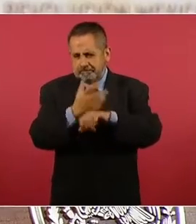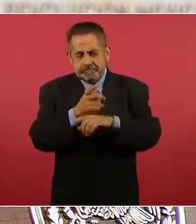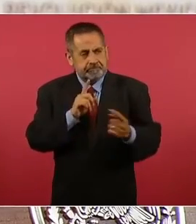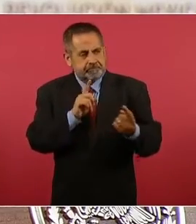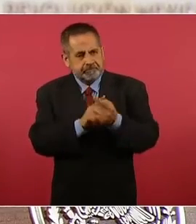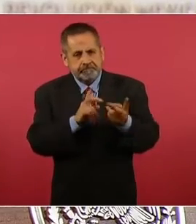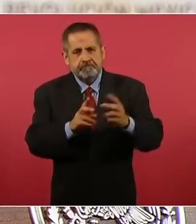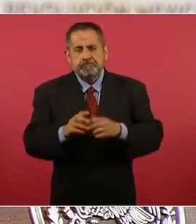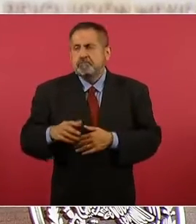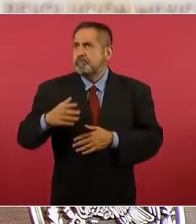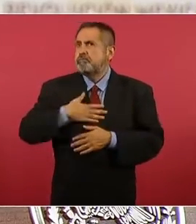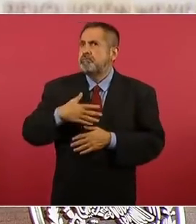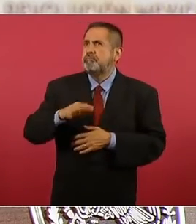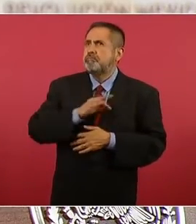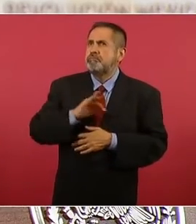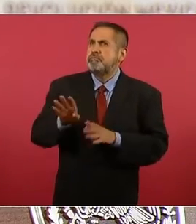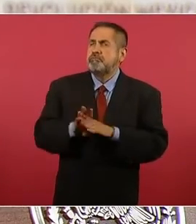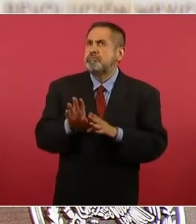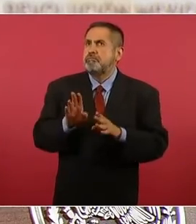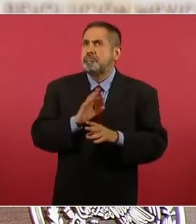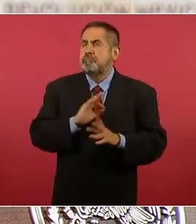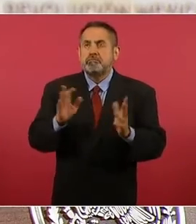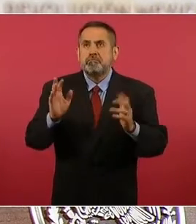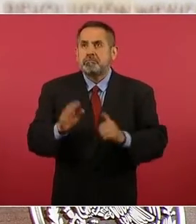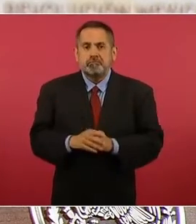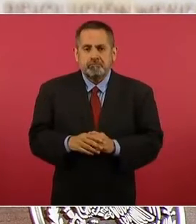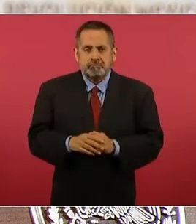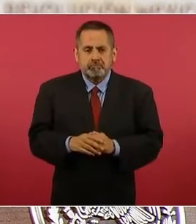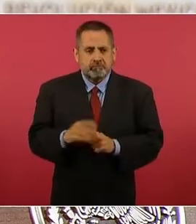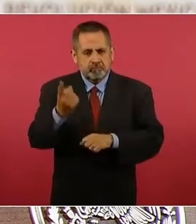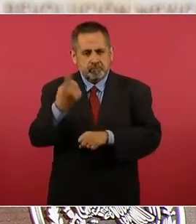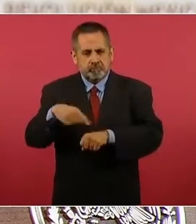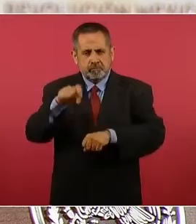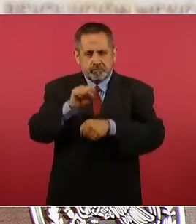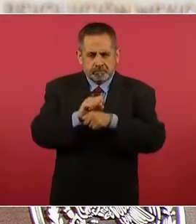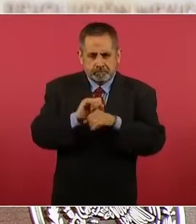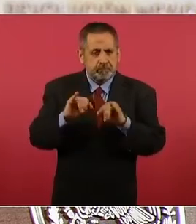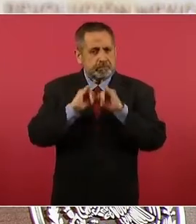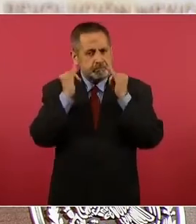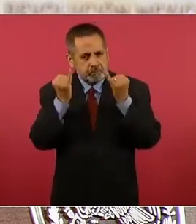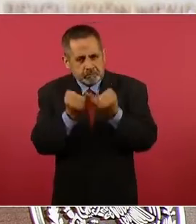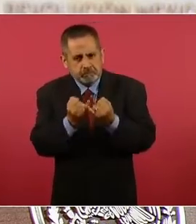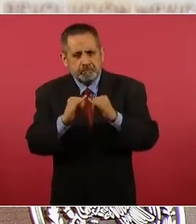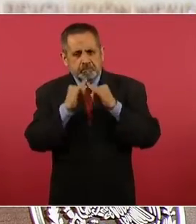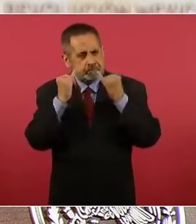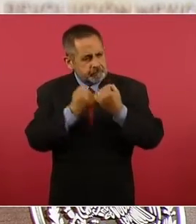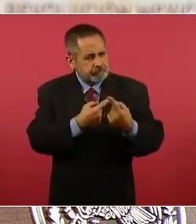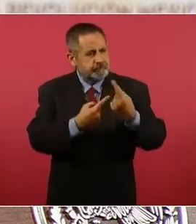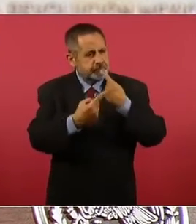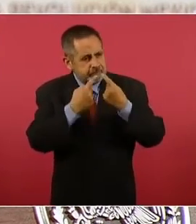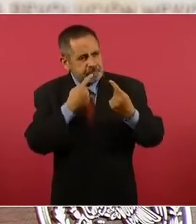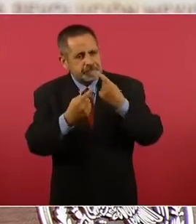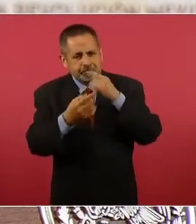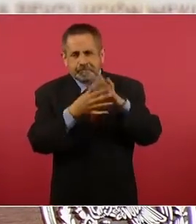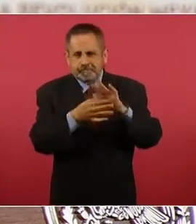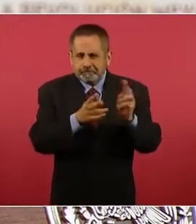dediqué como una semana a